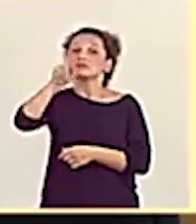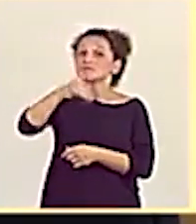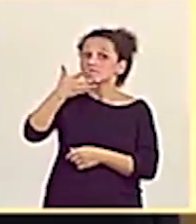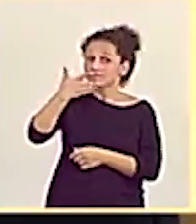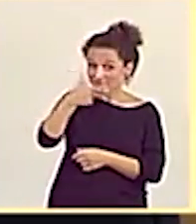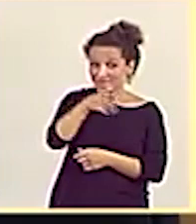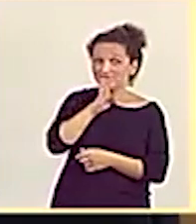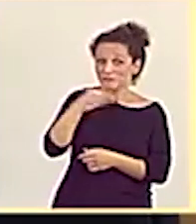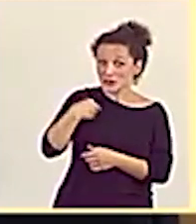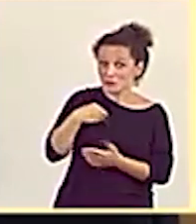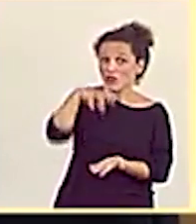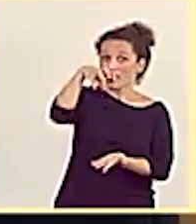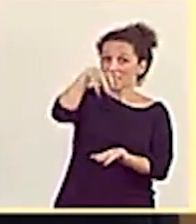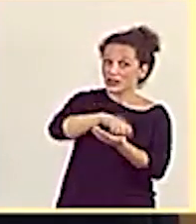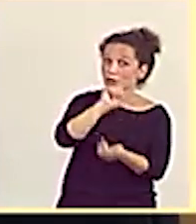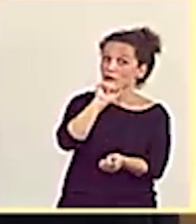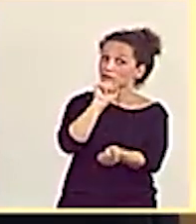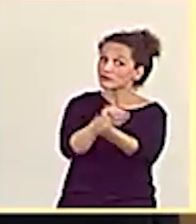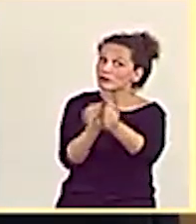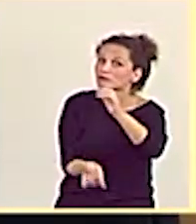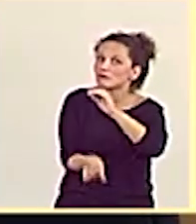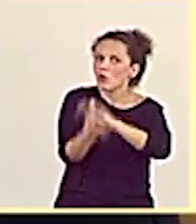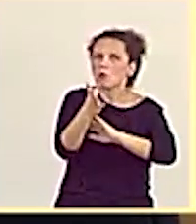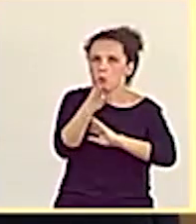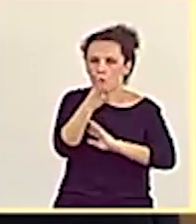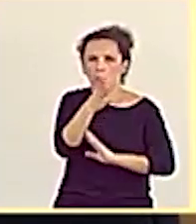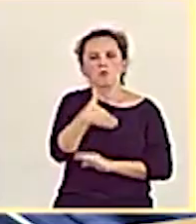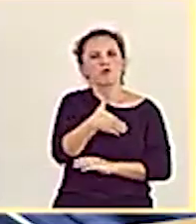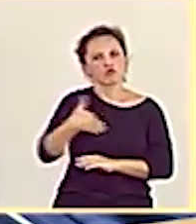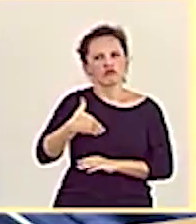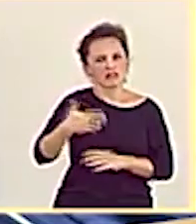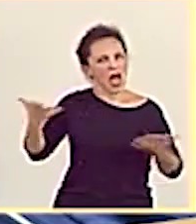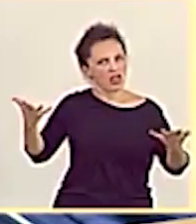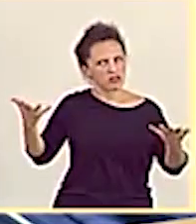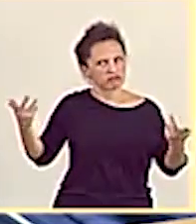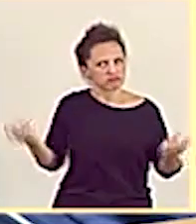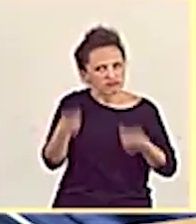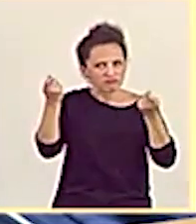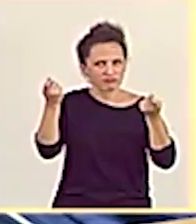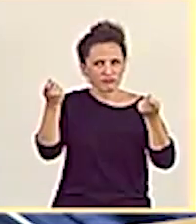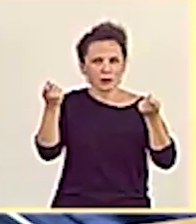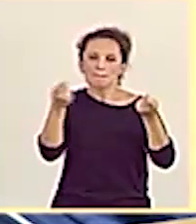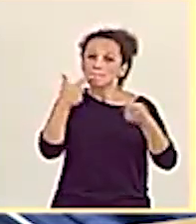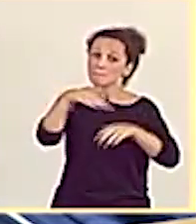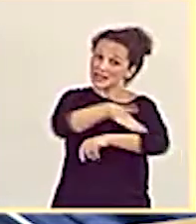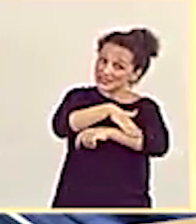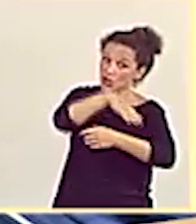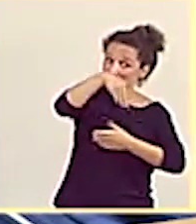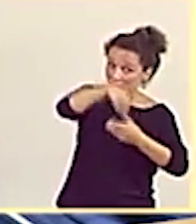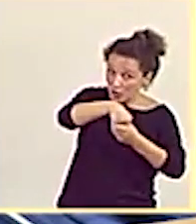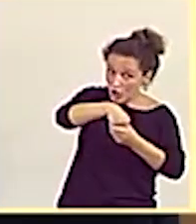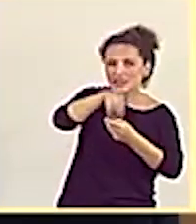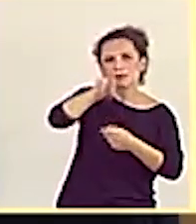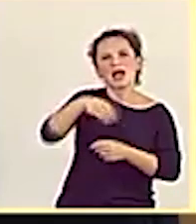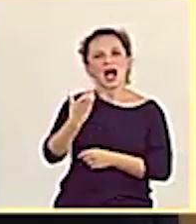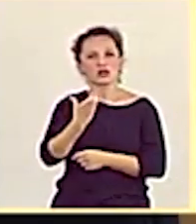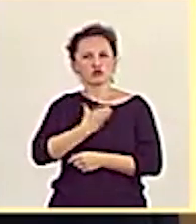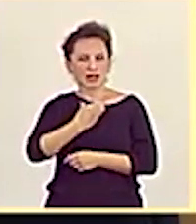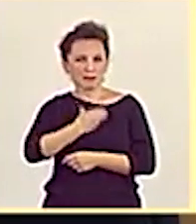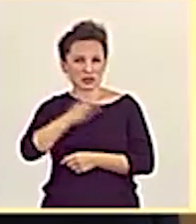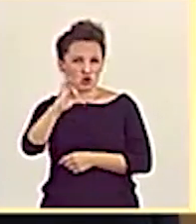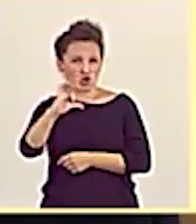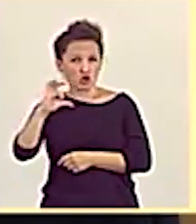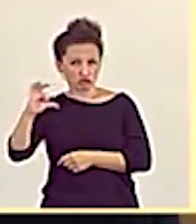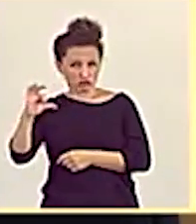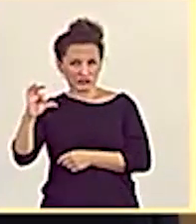penitenciario nace de una voluntad manifestada y manifestada hace tiempo entre el Ministerio del Interior y el Ayuntamiento de Donostia